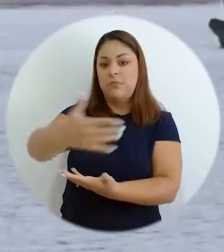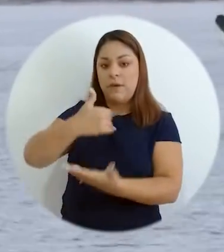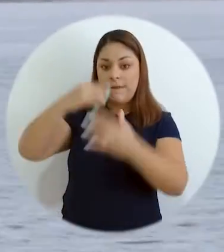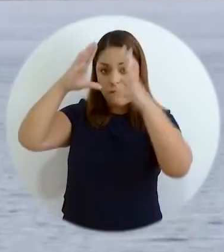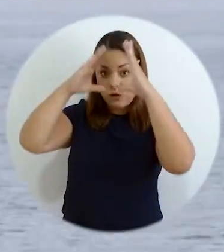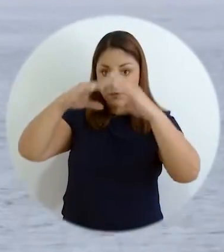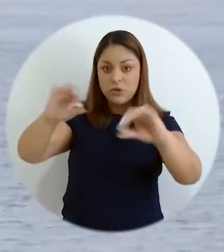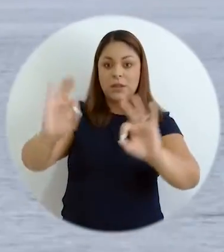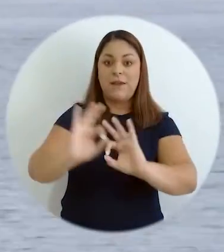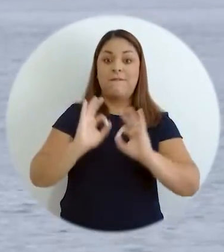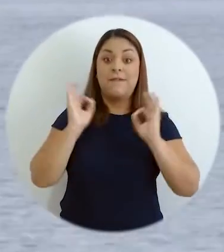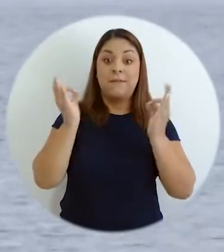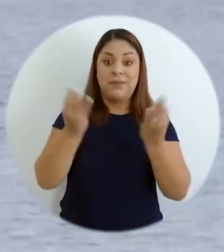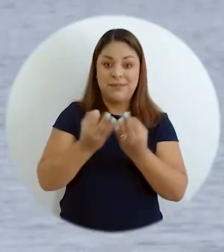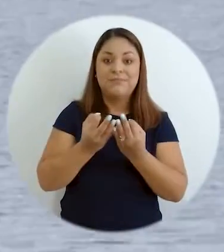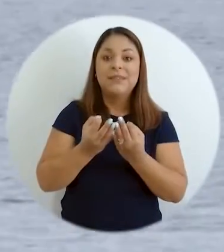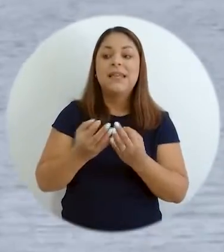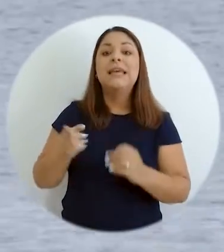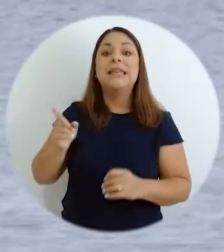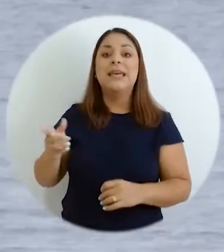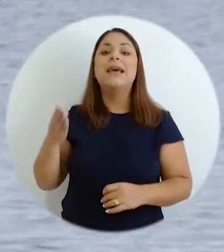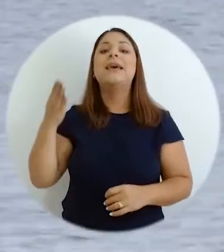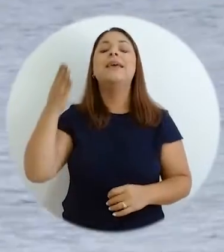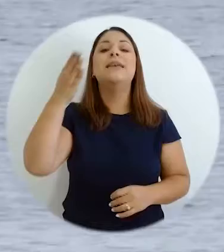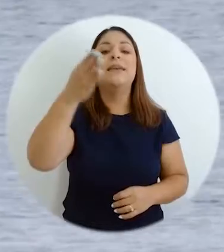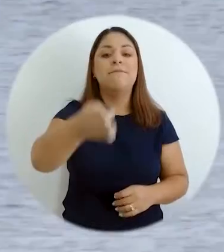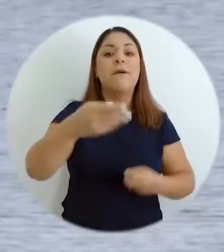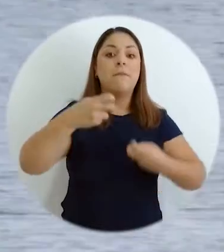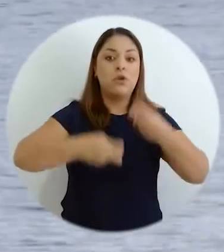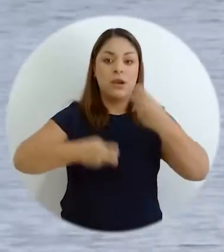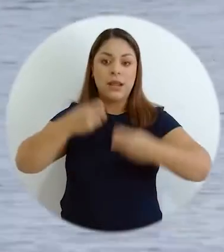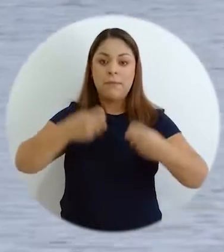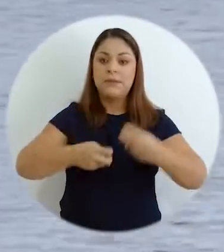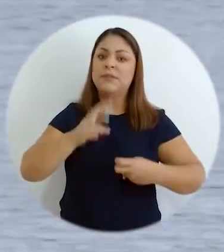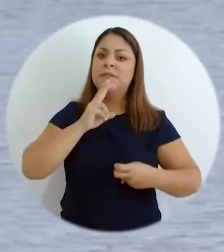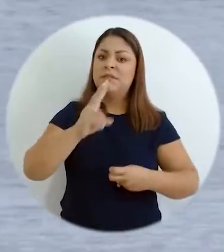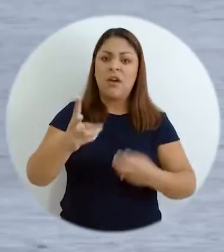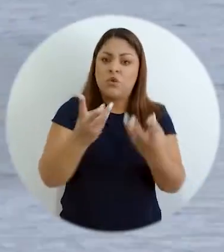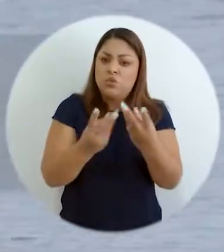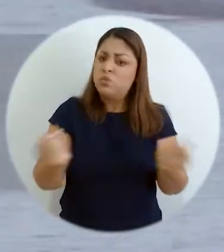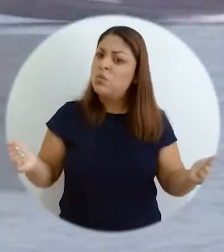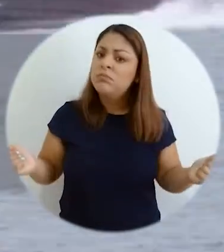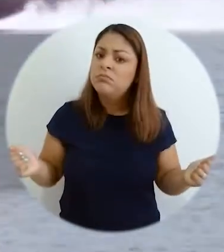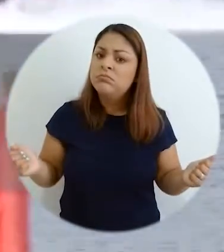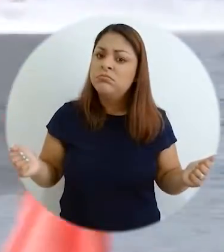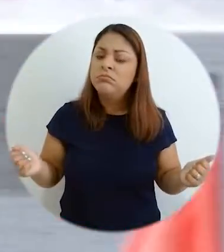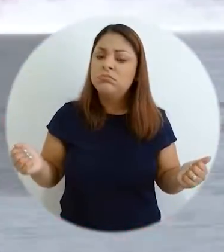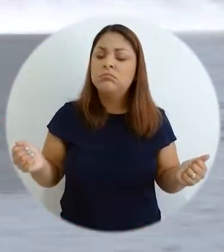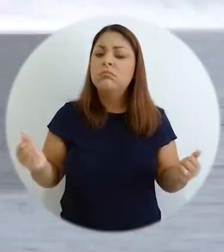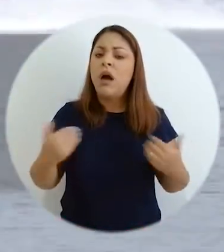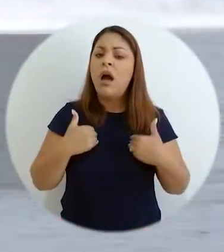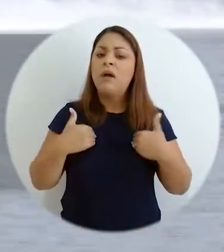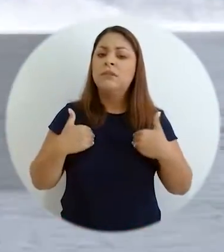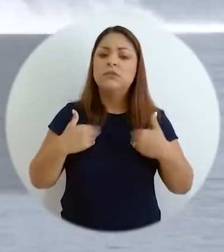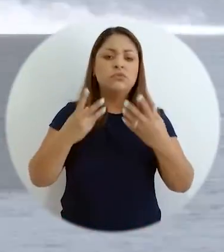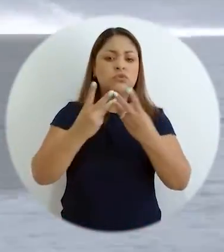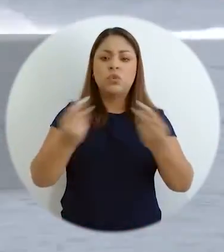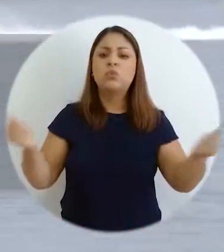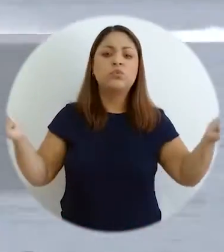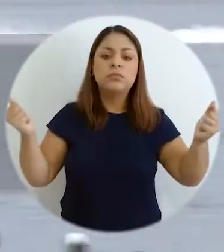recababa la información de la familia e iba con los problemas, ¿verdad? Institucionalmente los solucionaba, ¿verdad?